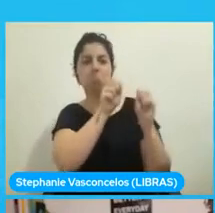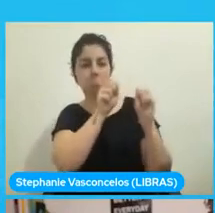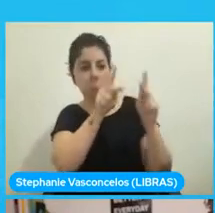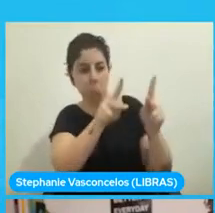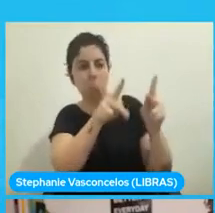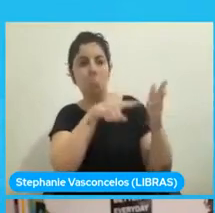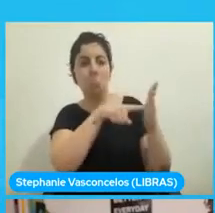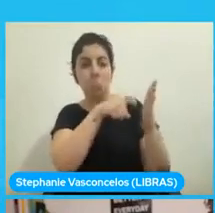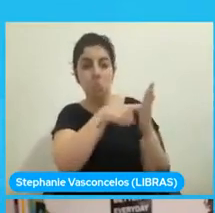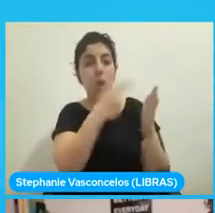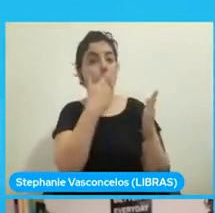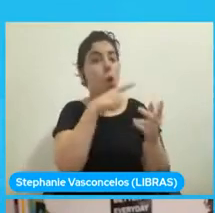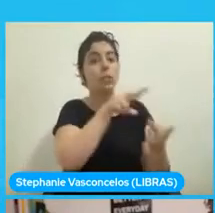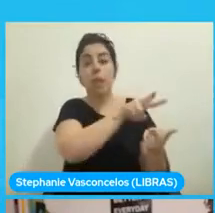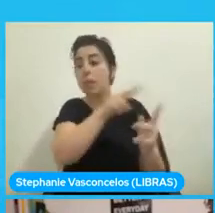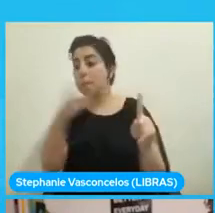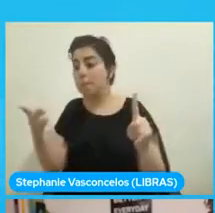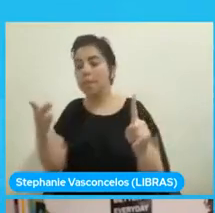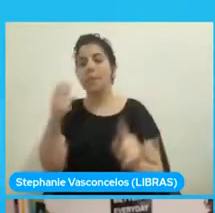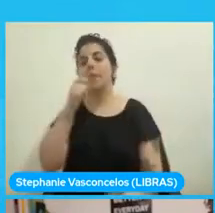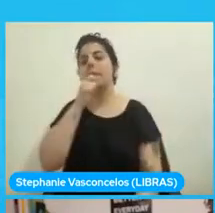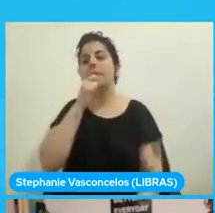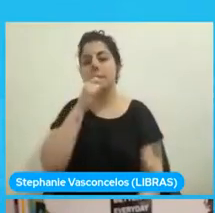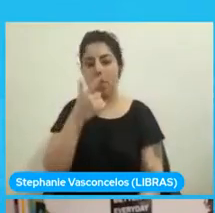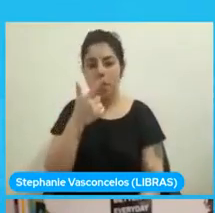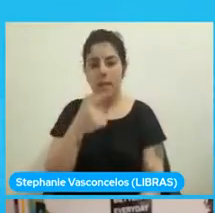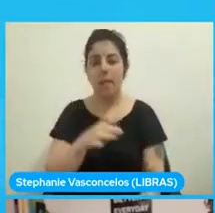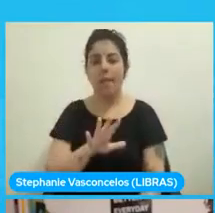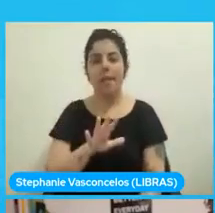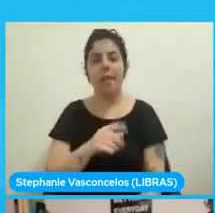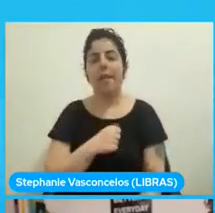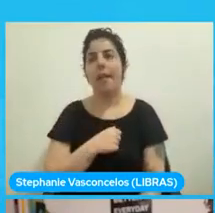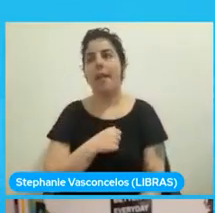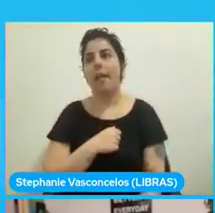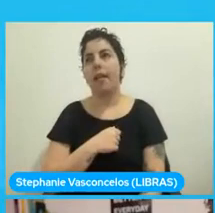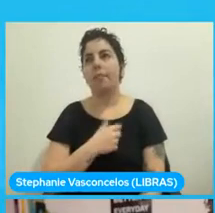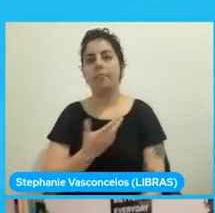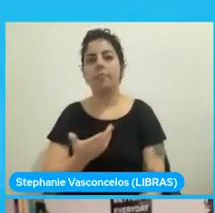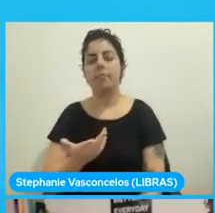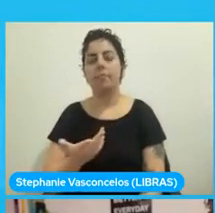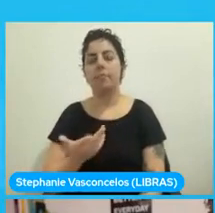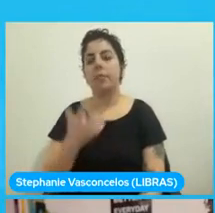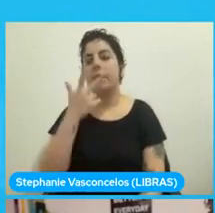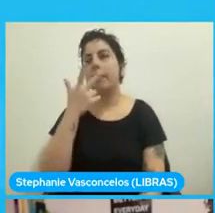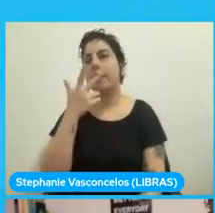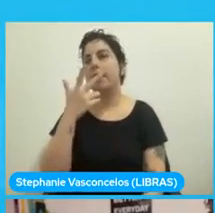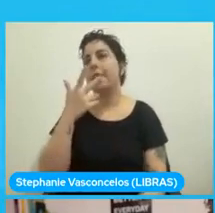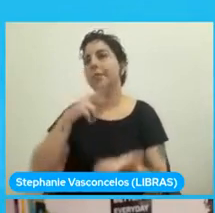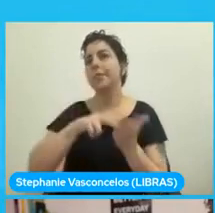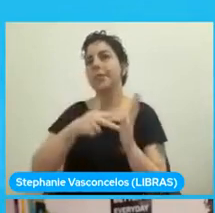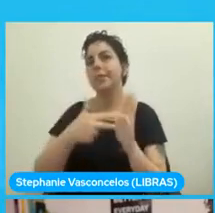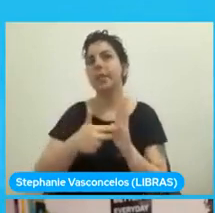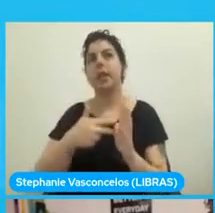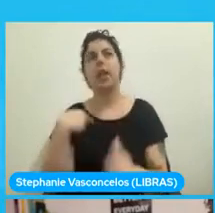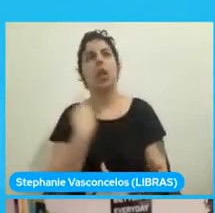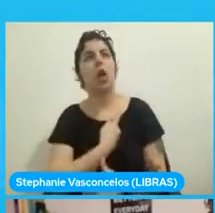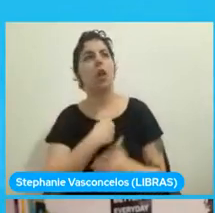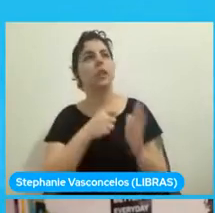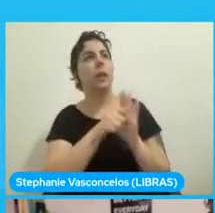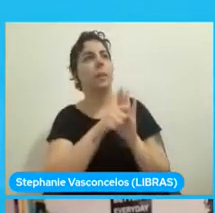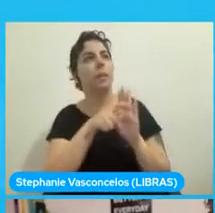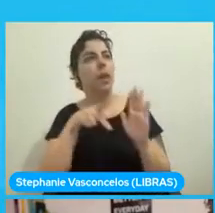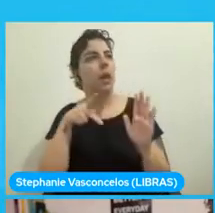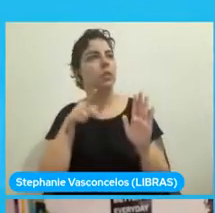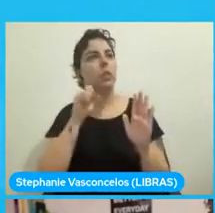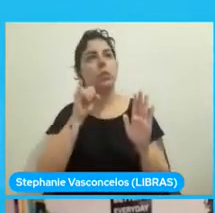de Ethereum. Por ejemplo, por mencionarle algo, eso no quiere decir que ya únicamente nuestras aplicaciones, cuando le